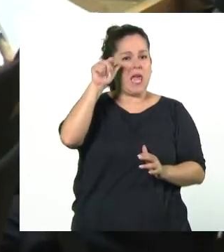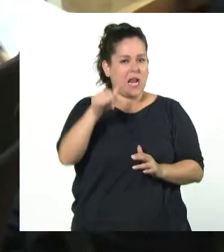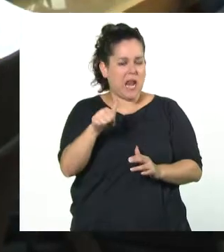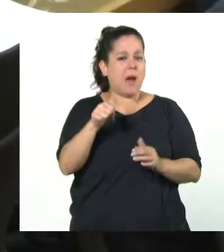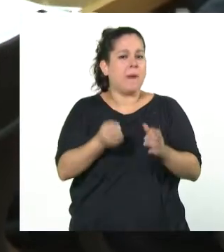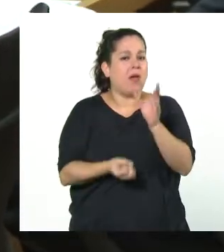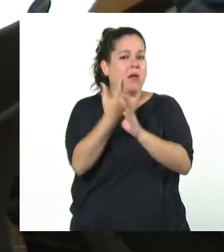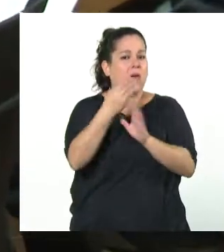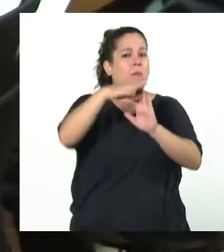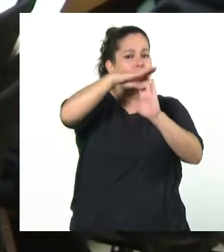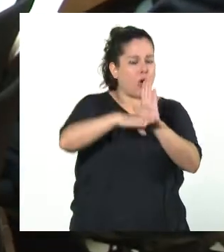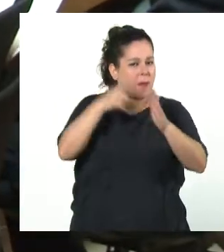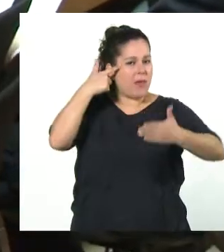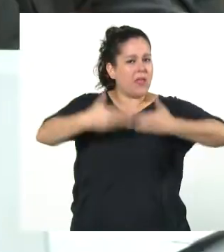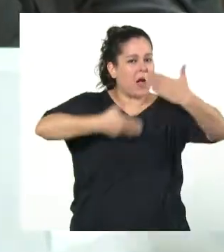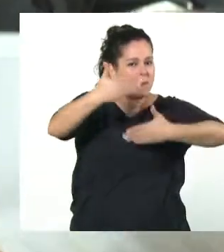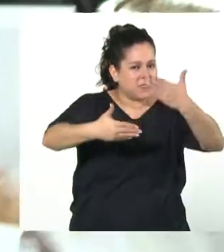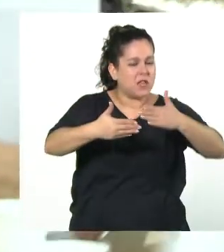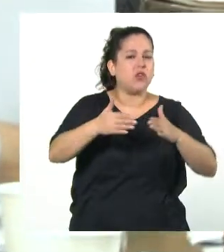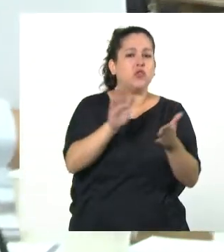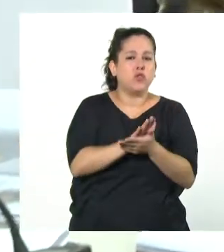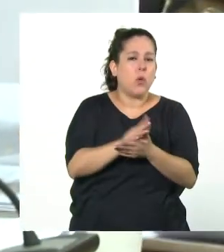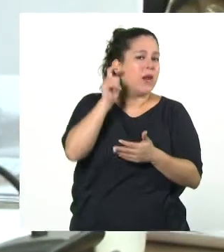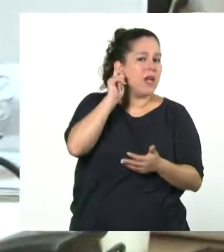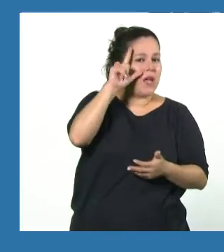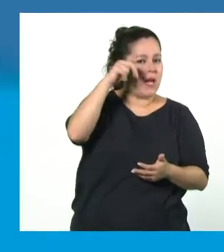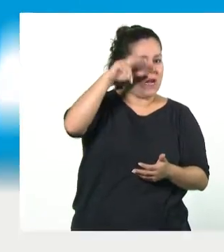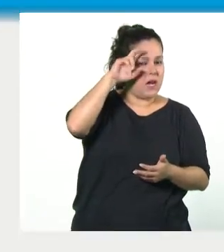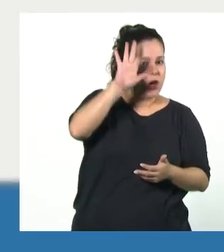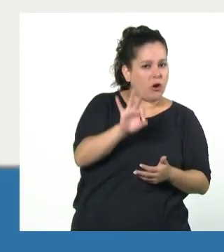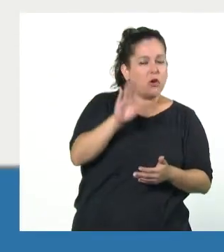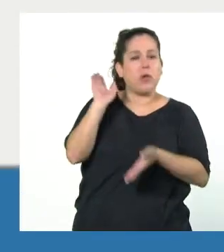Permanente de Capacitación Institucional de Género y Violencia contra las Mujeres.